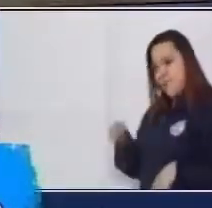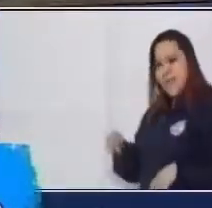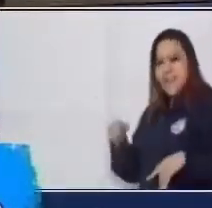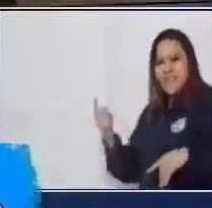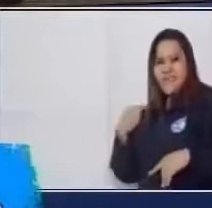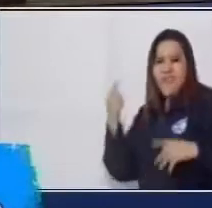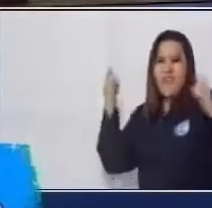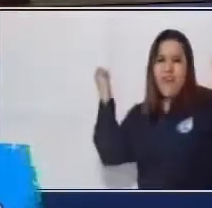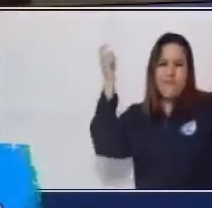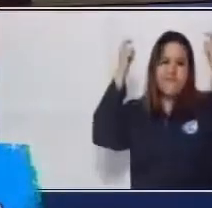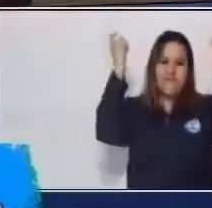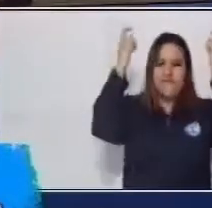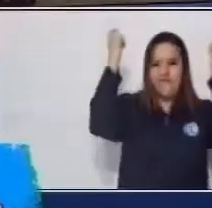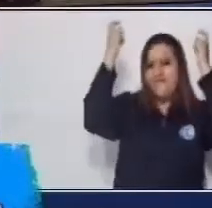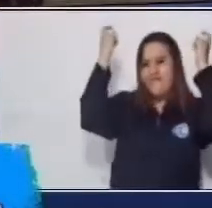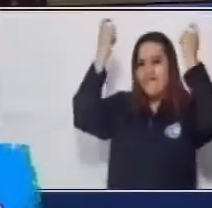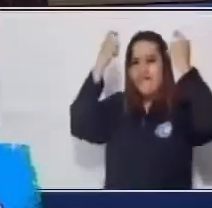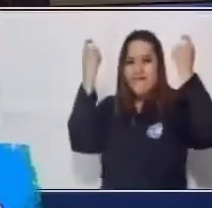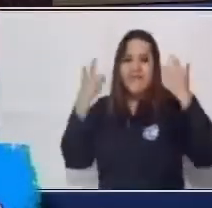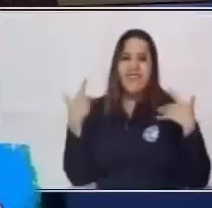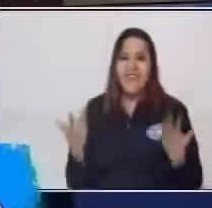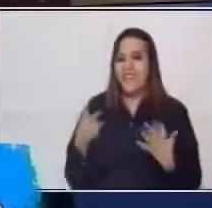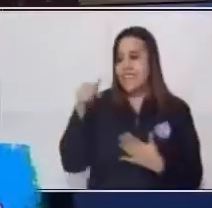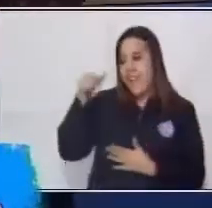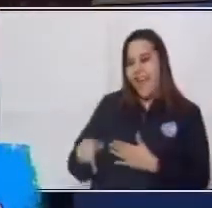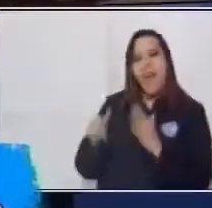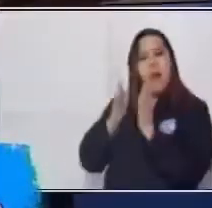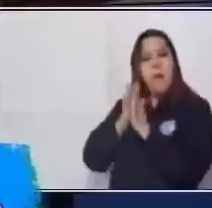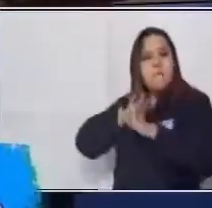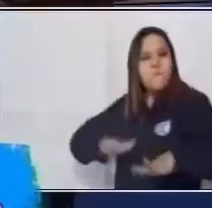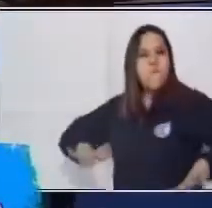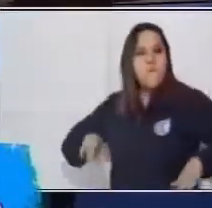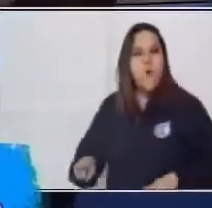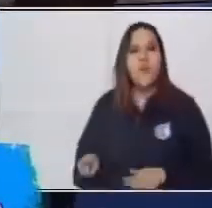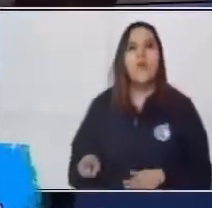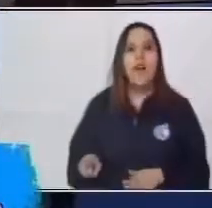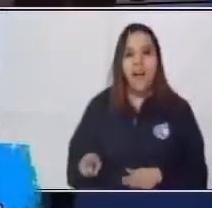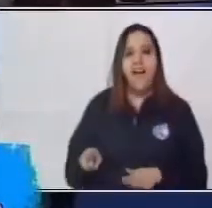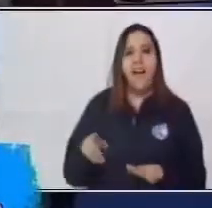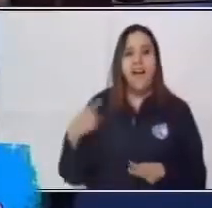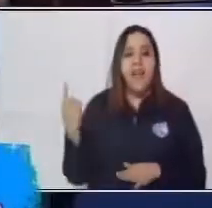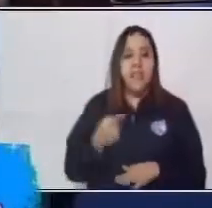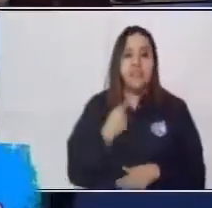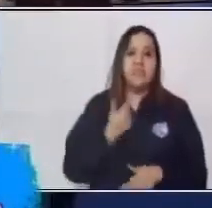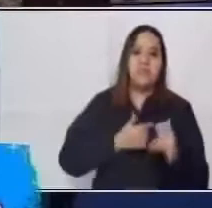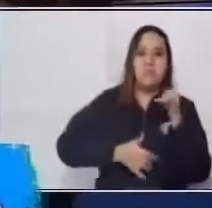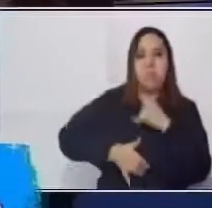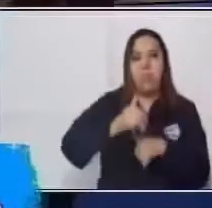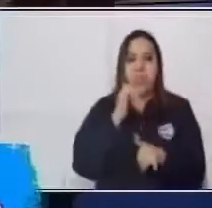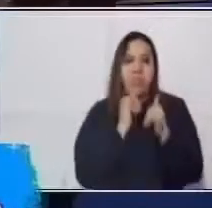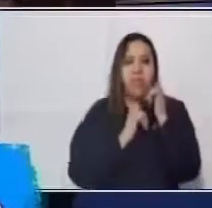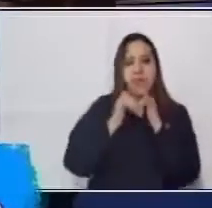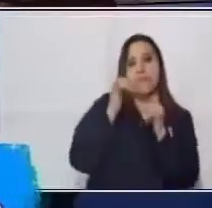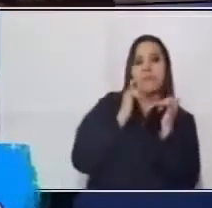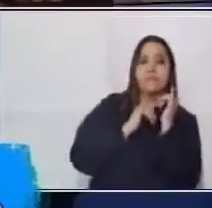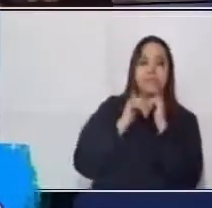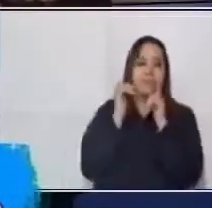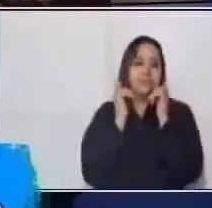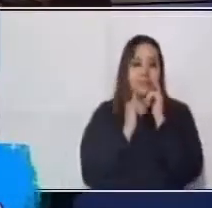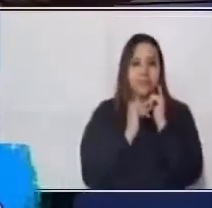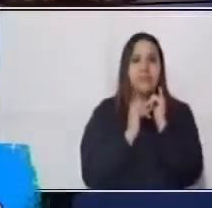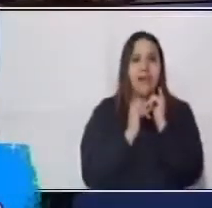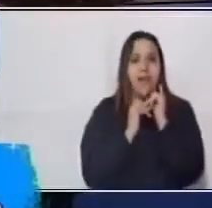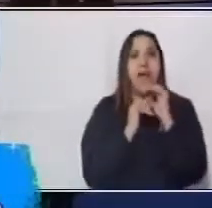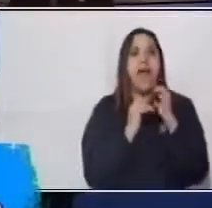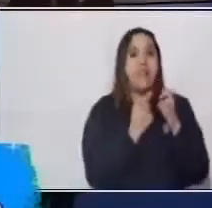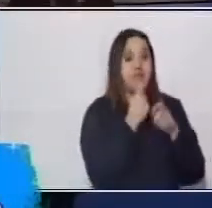como, lugar que tenían y tenían una carpa y entonces empezaron a emborrachar. Pero entonces Sipagná